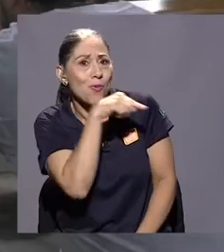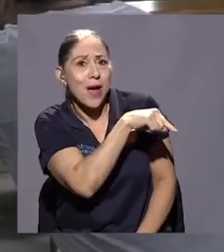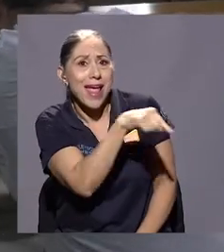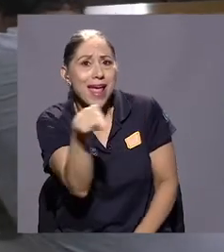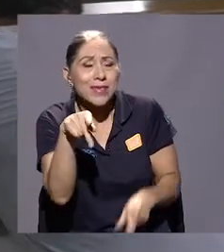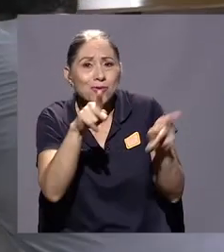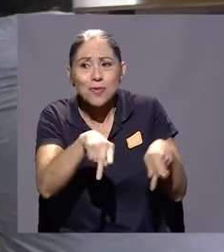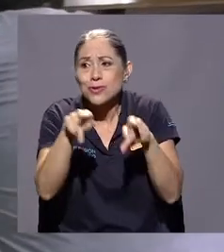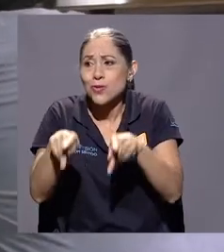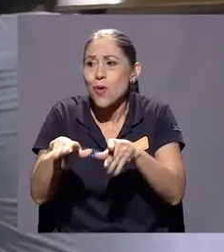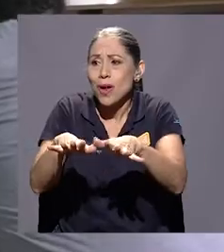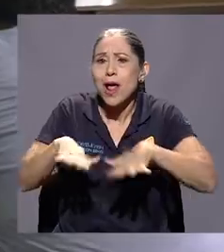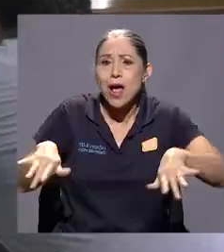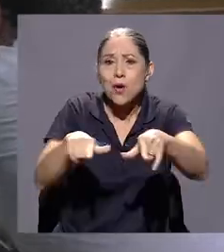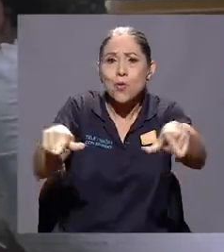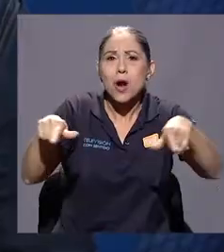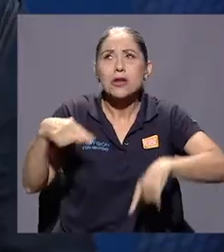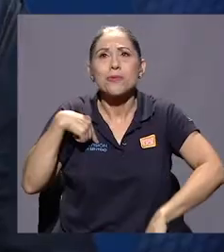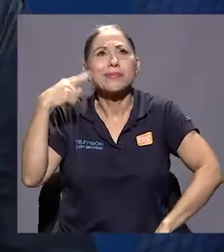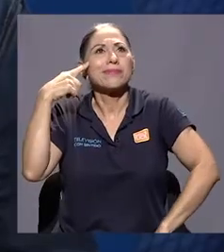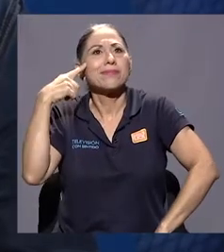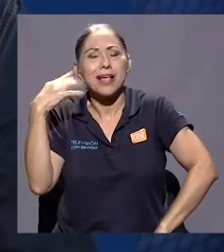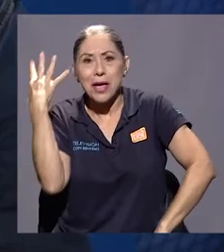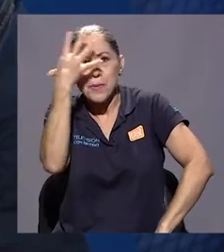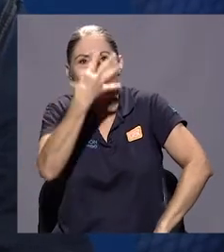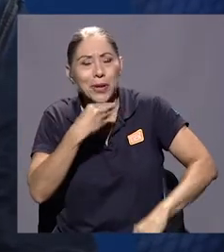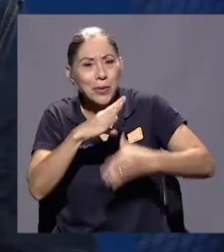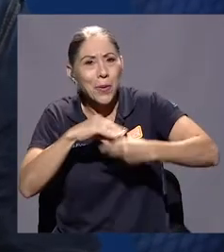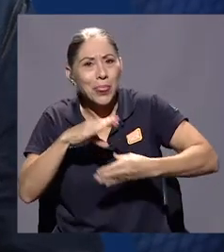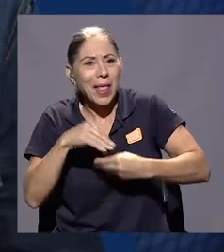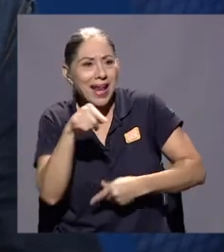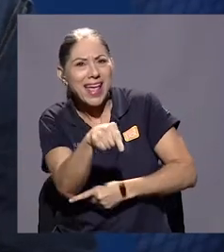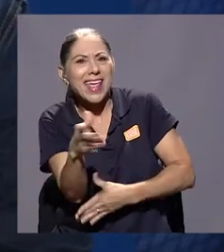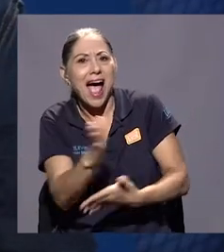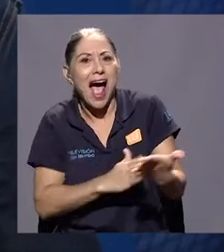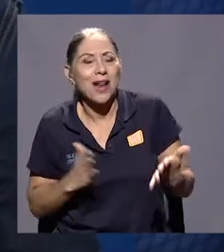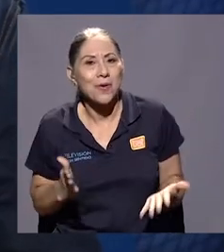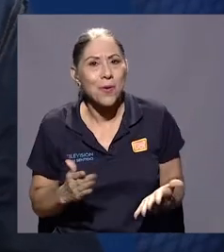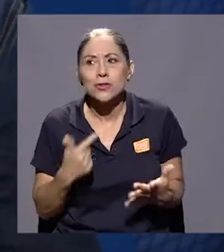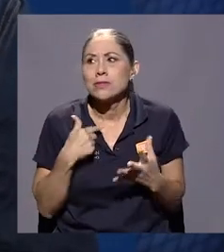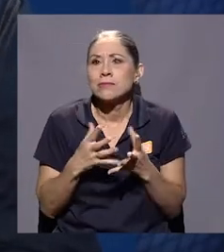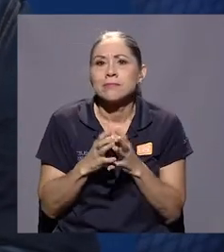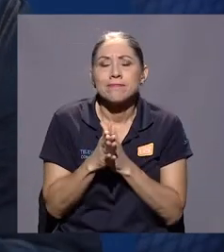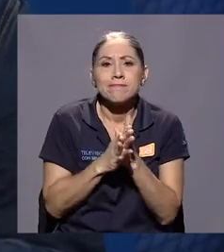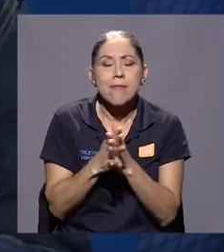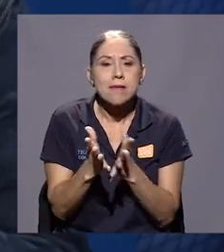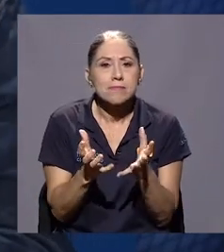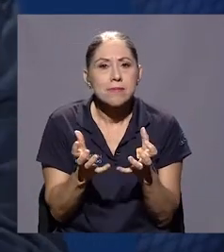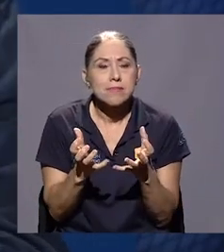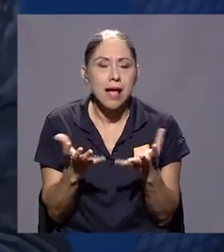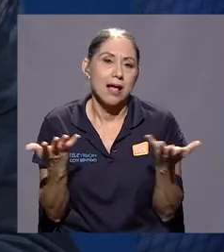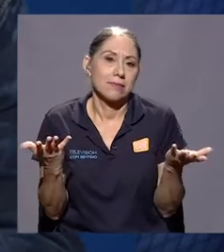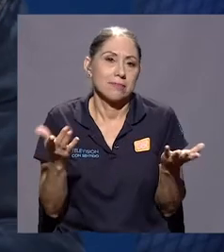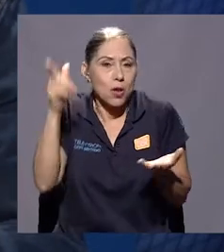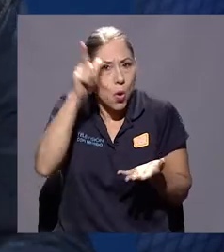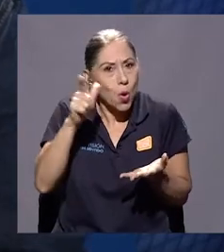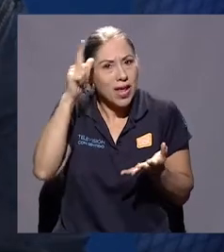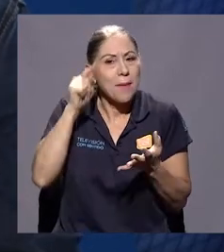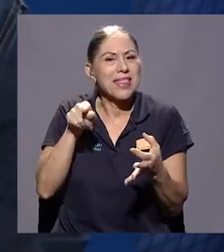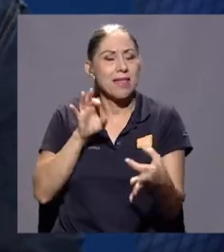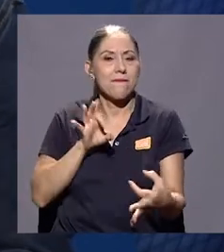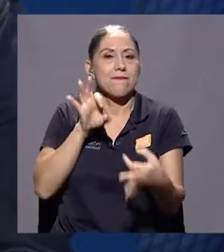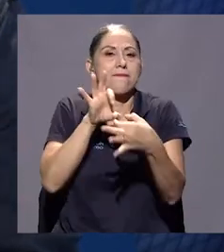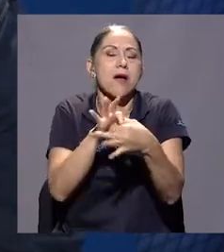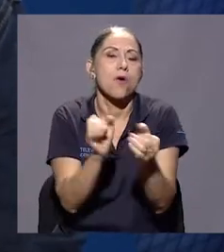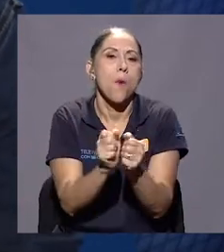lugar, y dije, qué bonito contar algo ahí, de ahí, o sea, de ahí nacen mis ganas, de ahí empieza, y obviamente, claro, eso iba atachado a una problemática